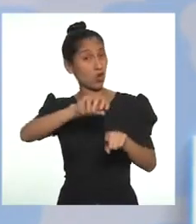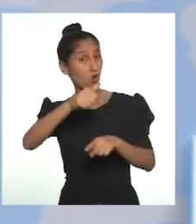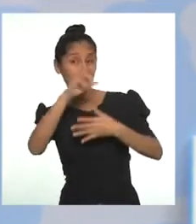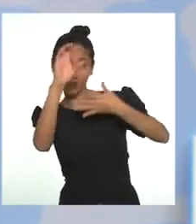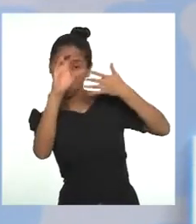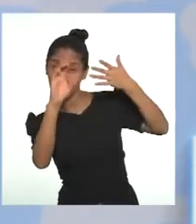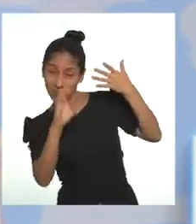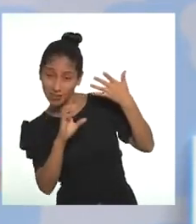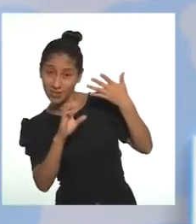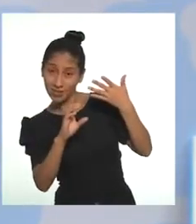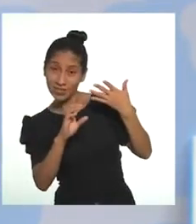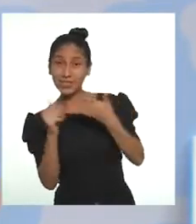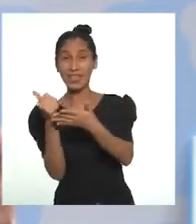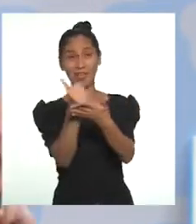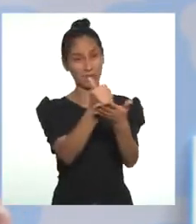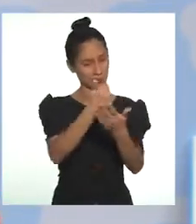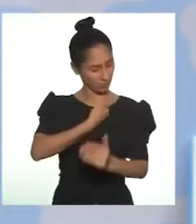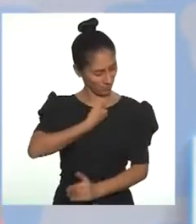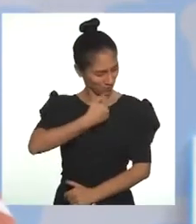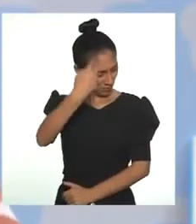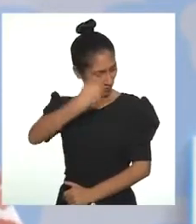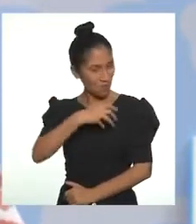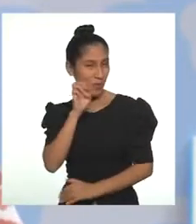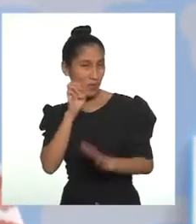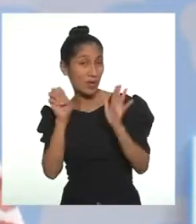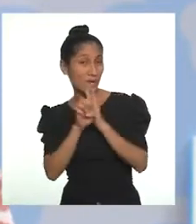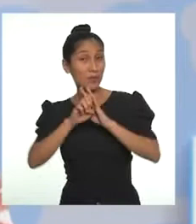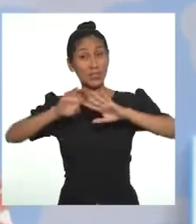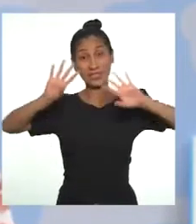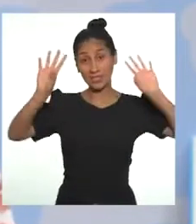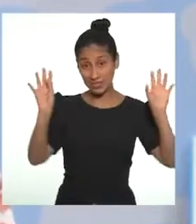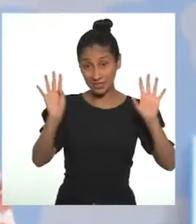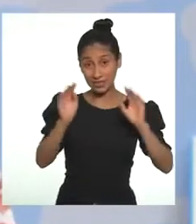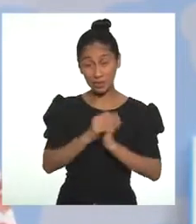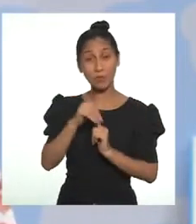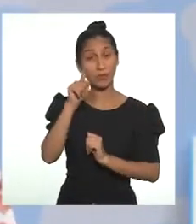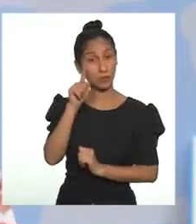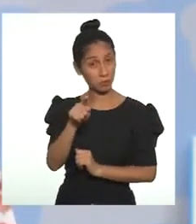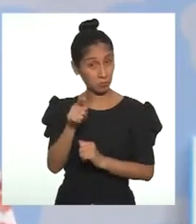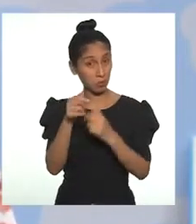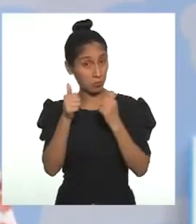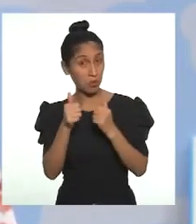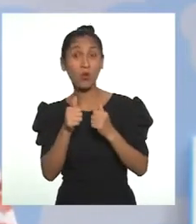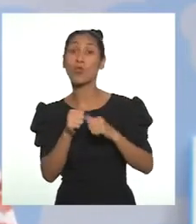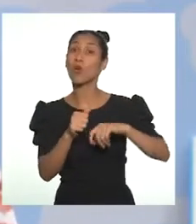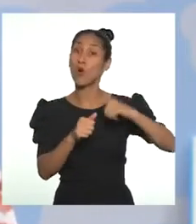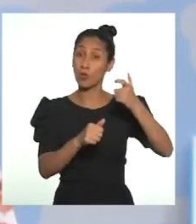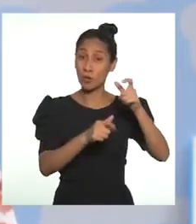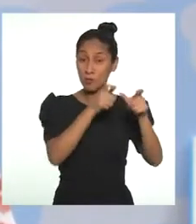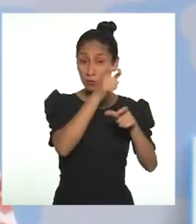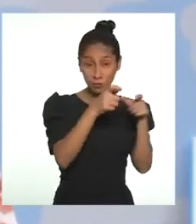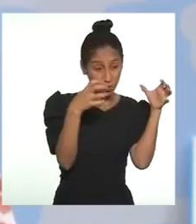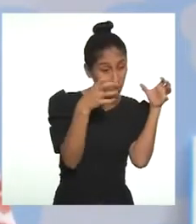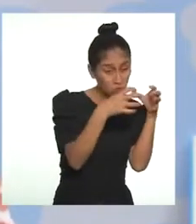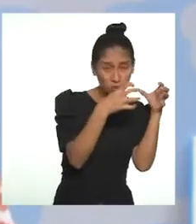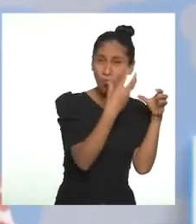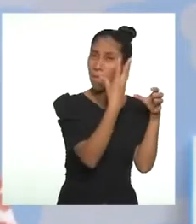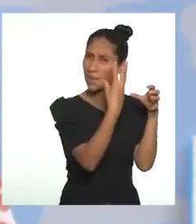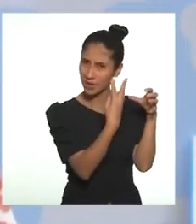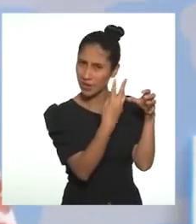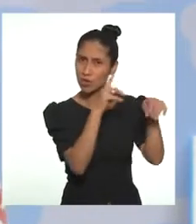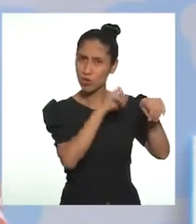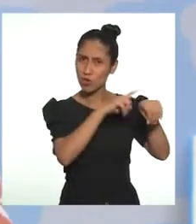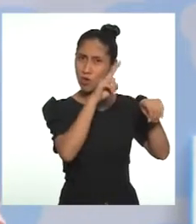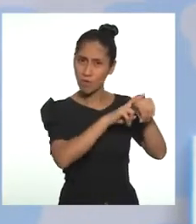positivas que identifiques en ti. Por ejemplo, quizás sí te va bien hablar en grupos más pequeños, eres buena